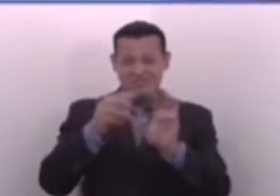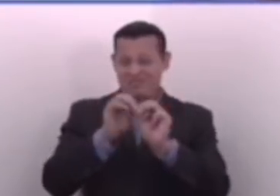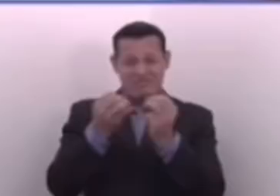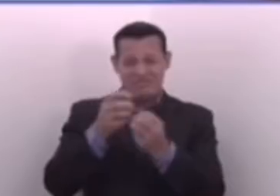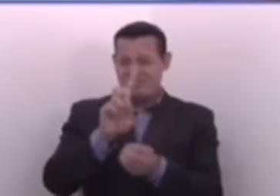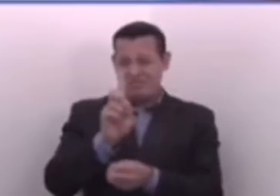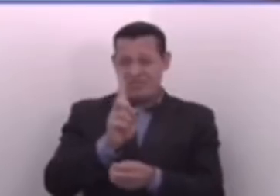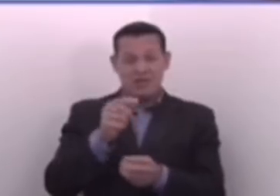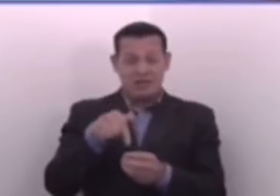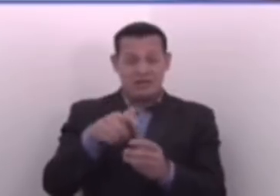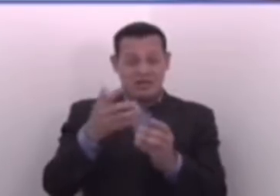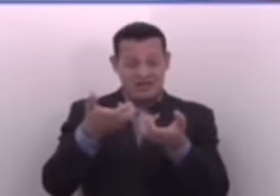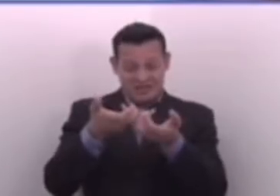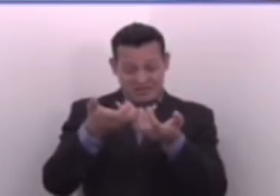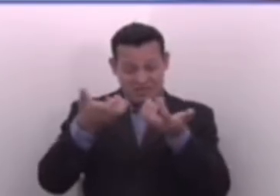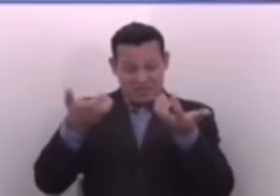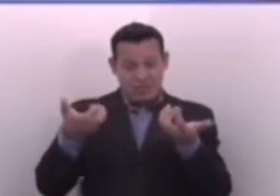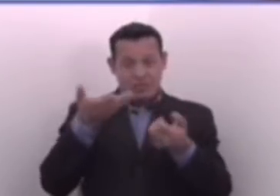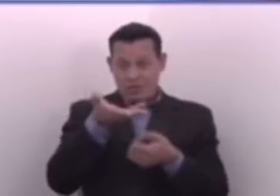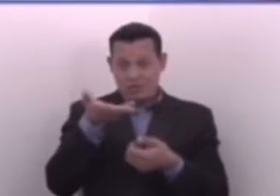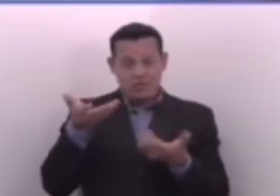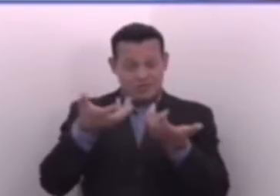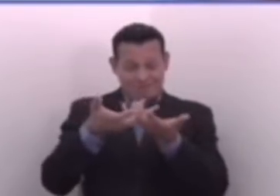Y cuando digo que separemos las cosas,